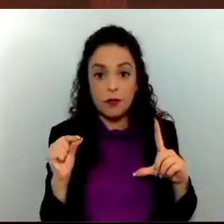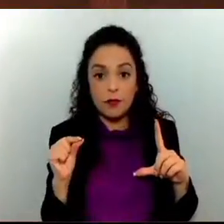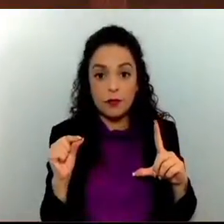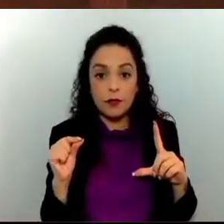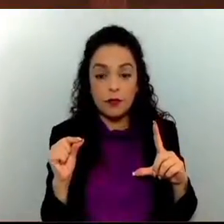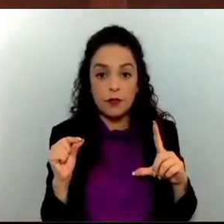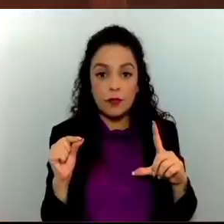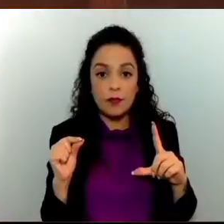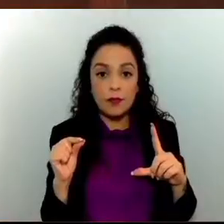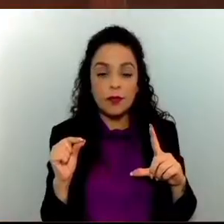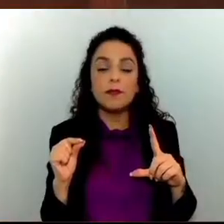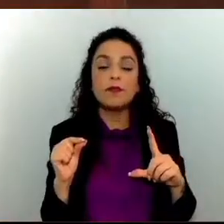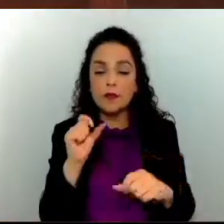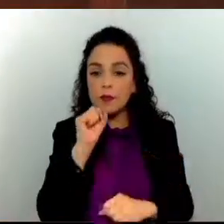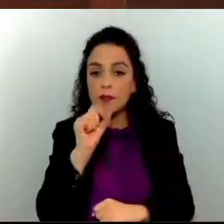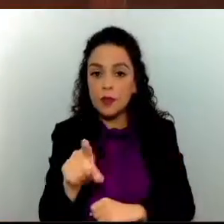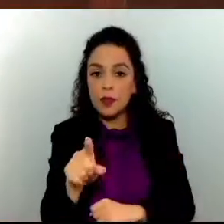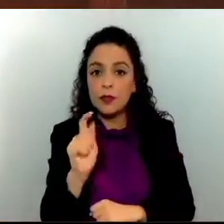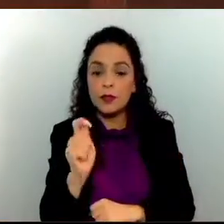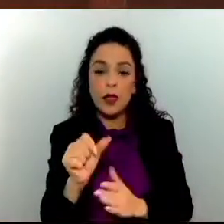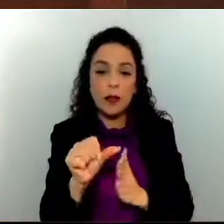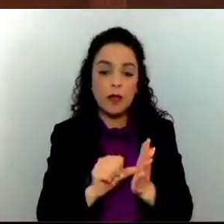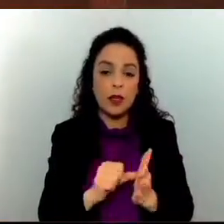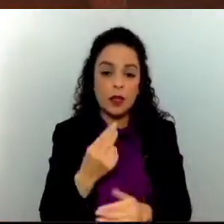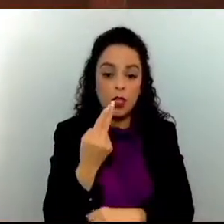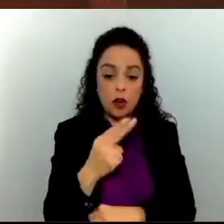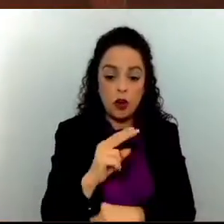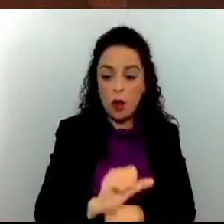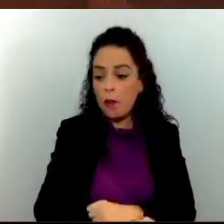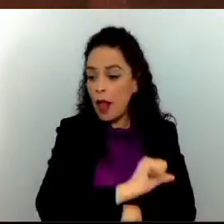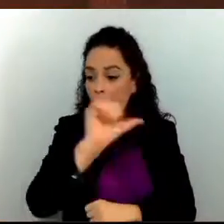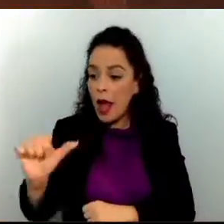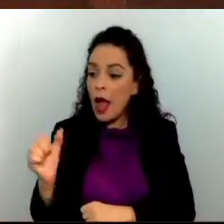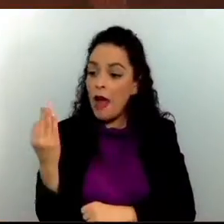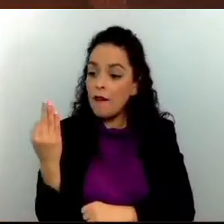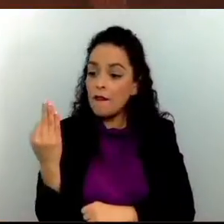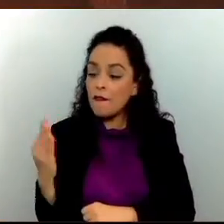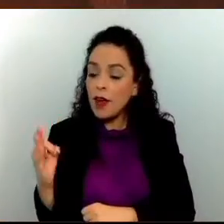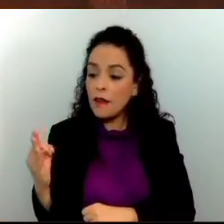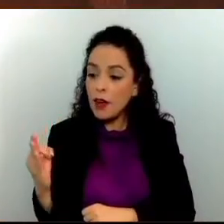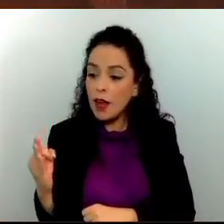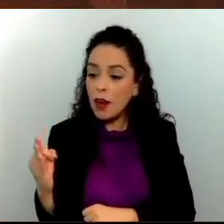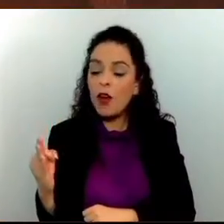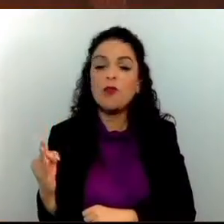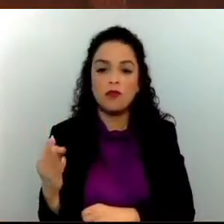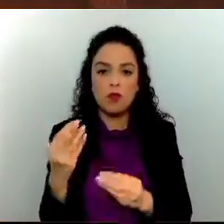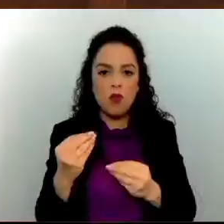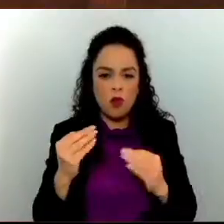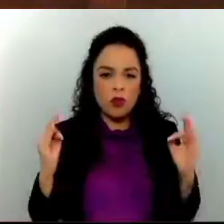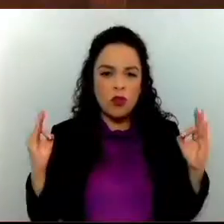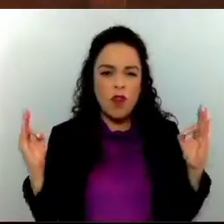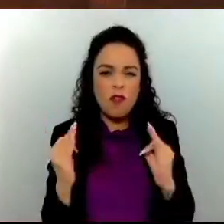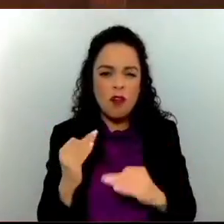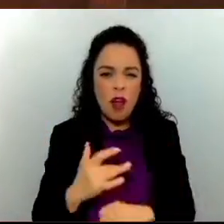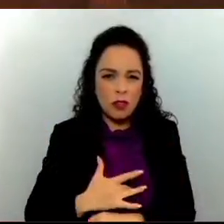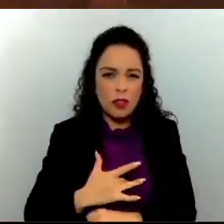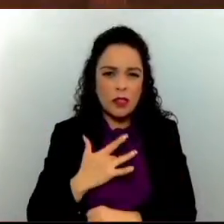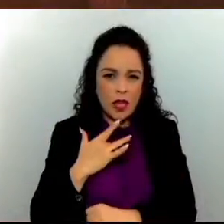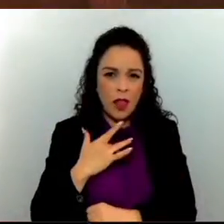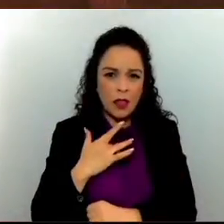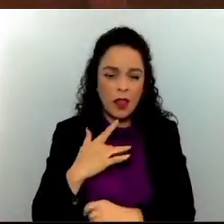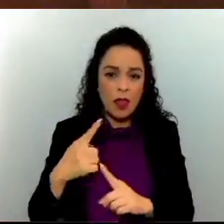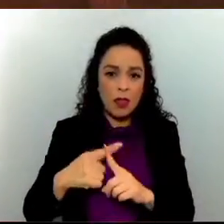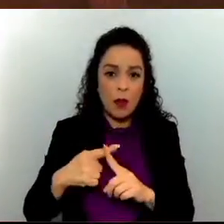meses de noviembre a febrero, experimentamos temperaturas bajas y en algunos puntos, sobre todo